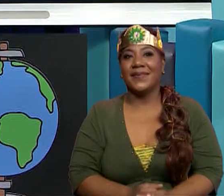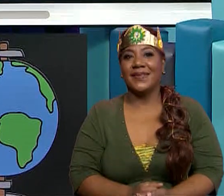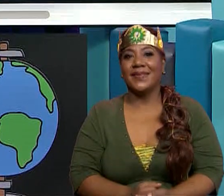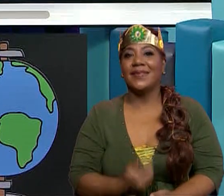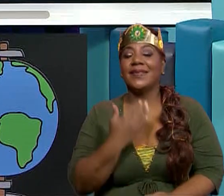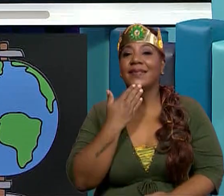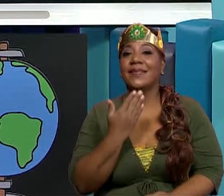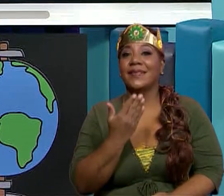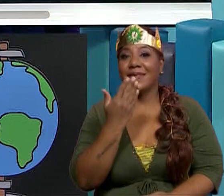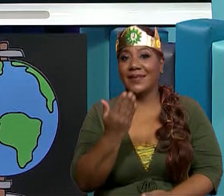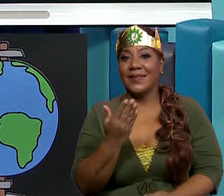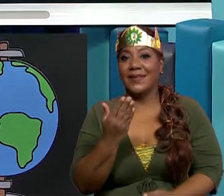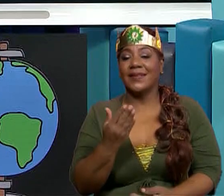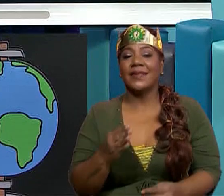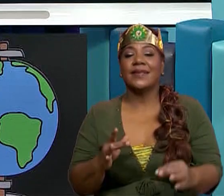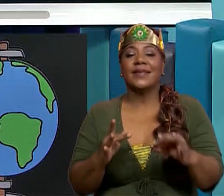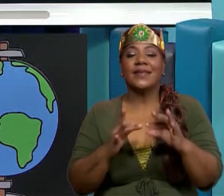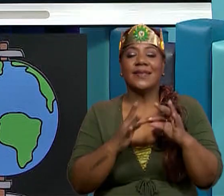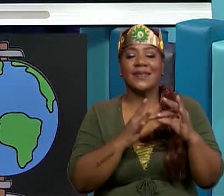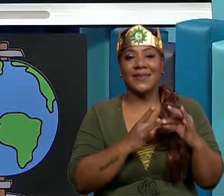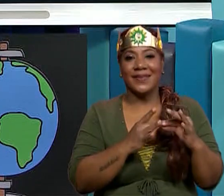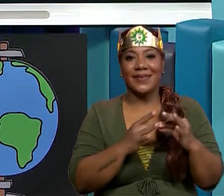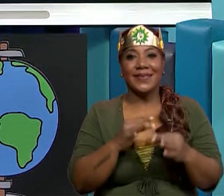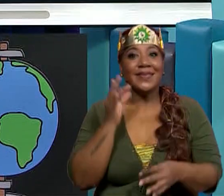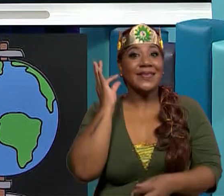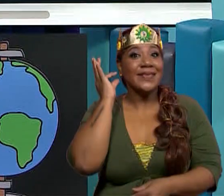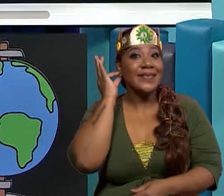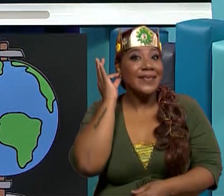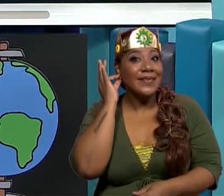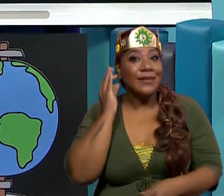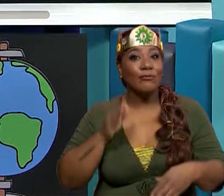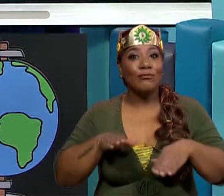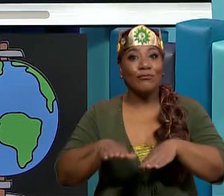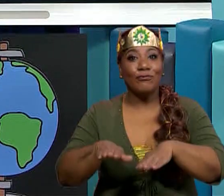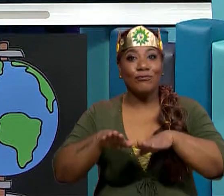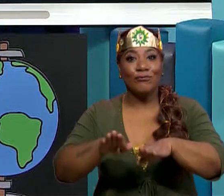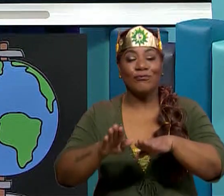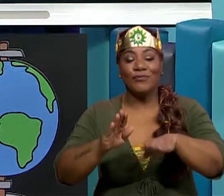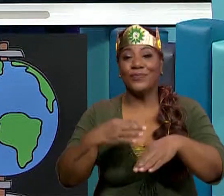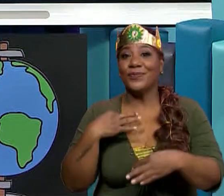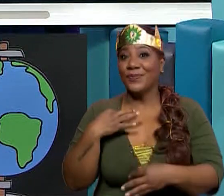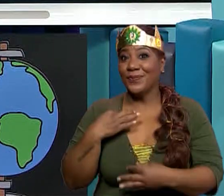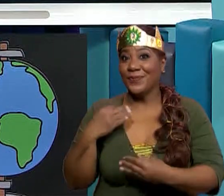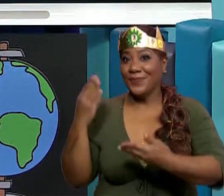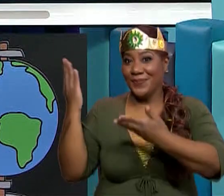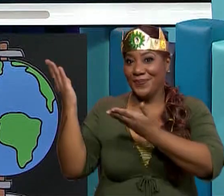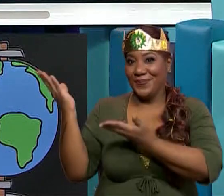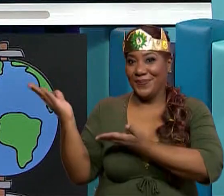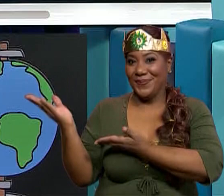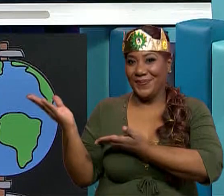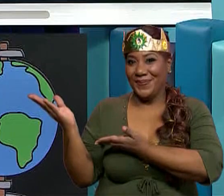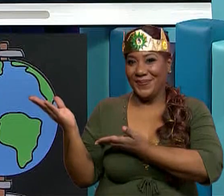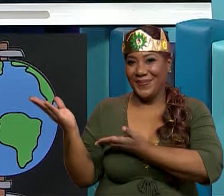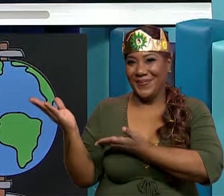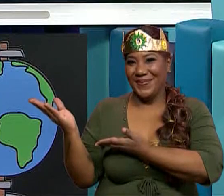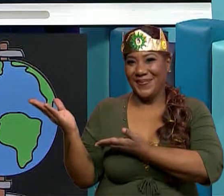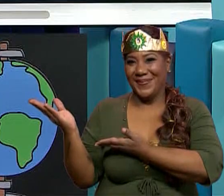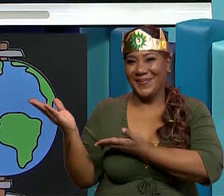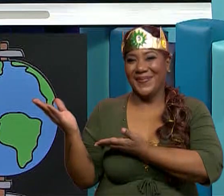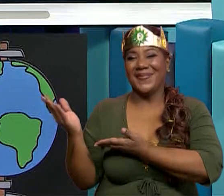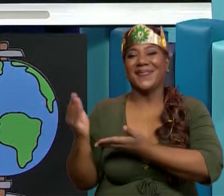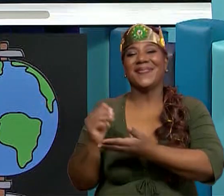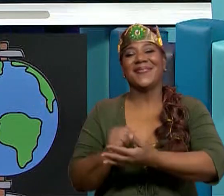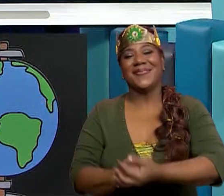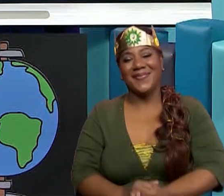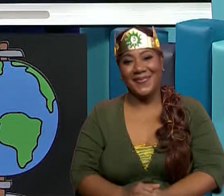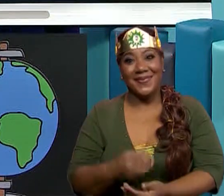quiero agradecerle de manera muy especial a la señora Enivia Santa María de González por haber confeccionado este hermoso